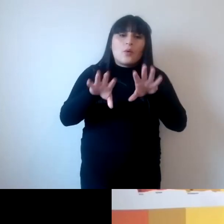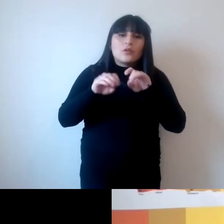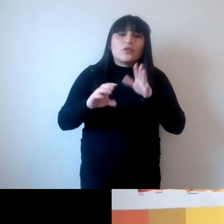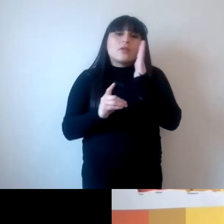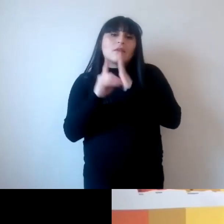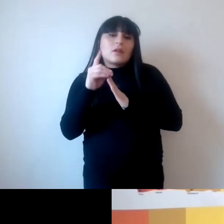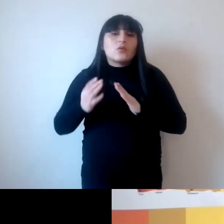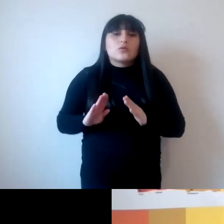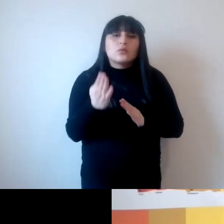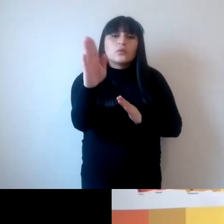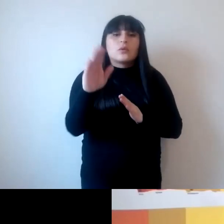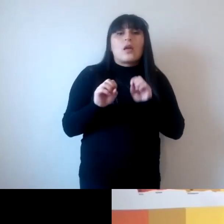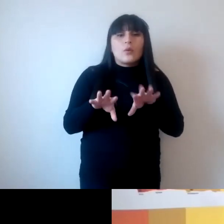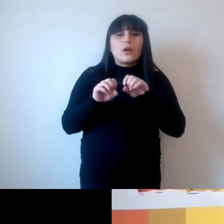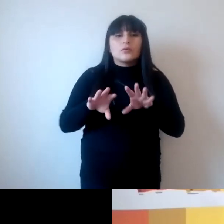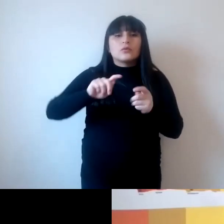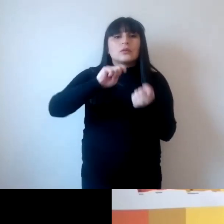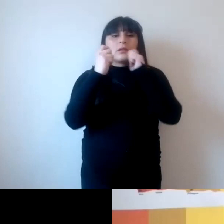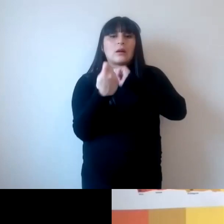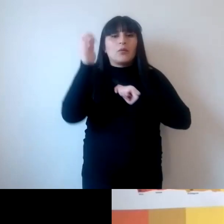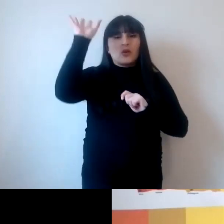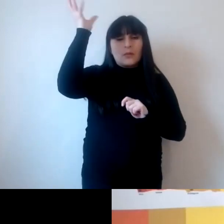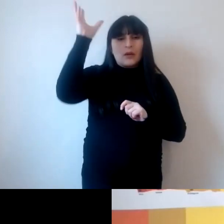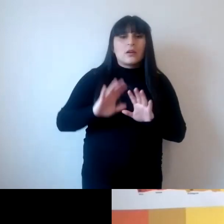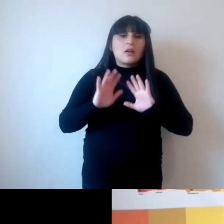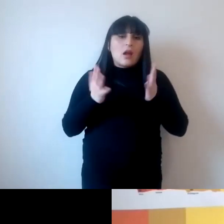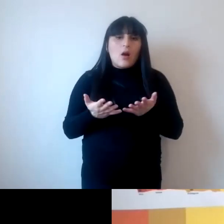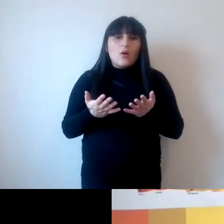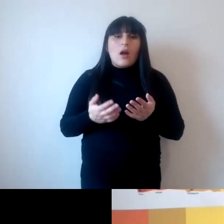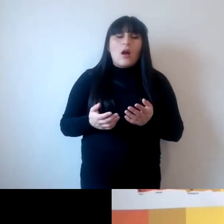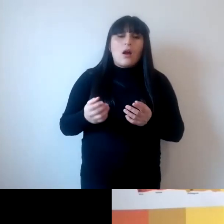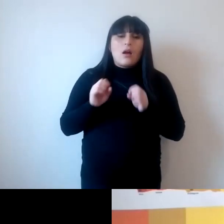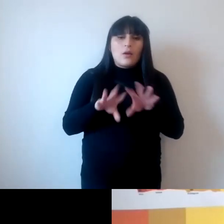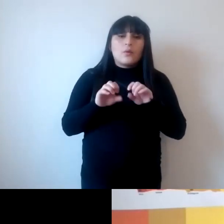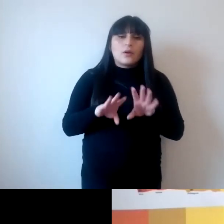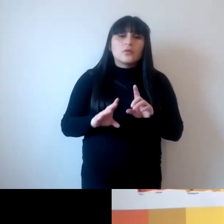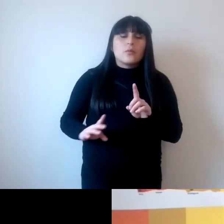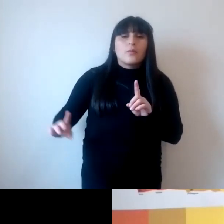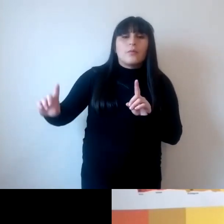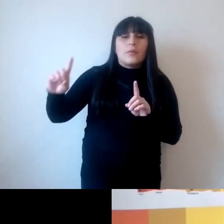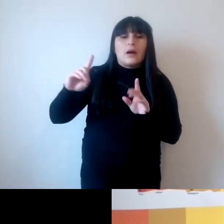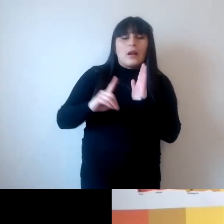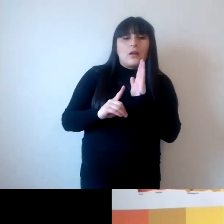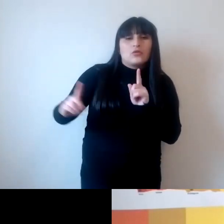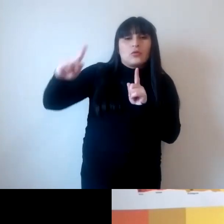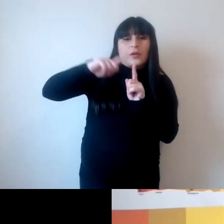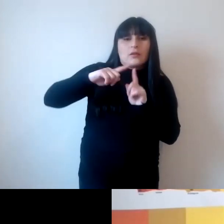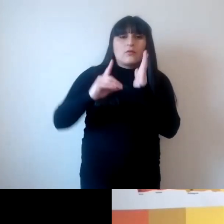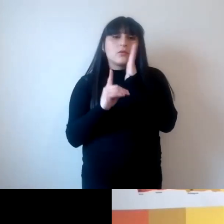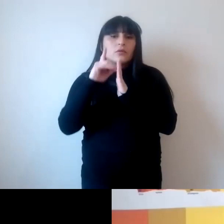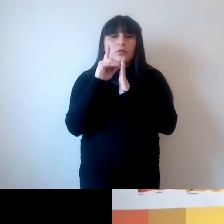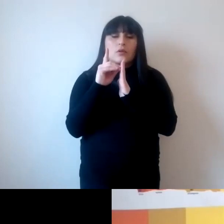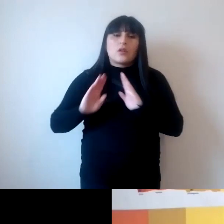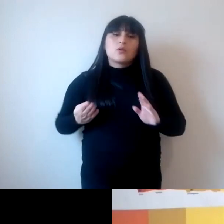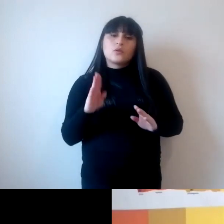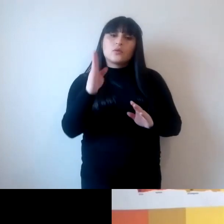educación para el cambio climático y ahora educación para los objetivos de desarrollo sostenible todas con competencias